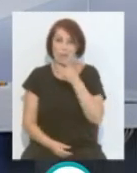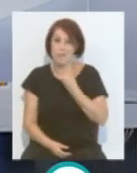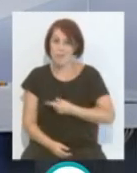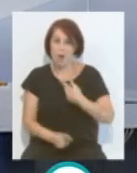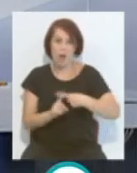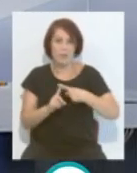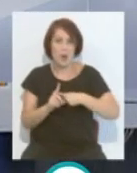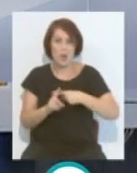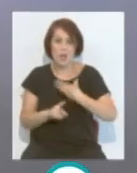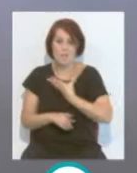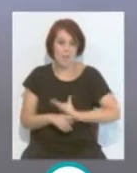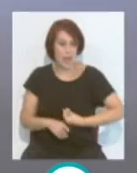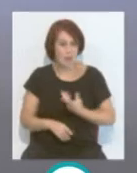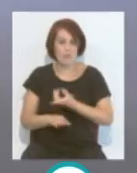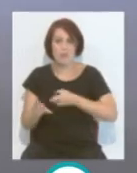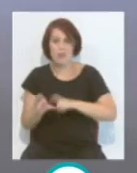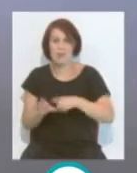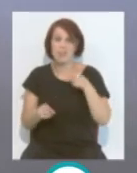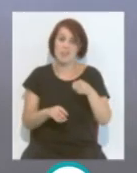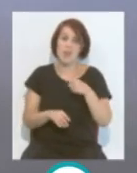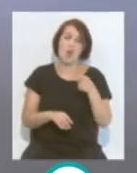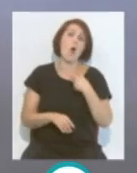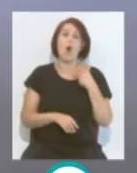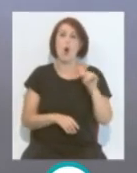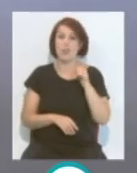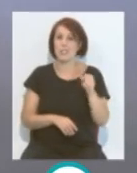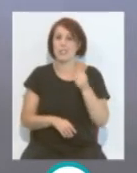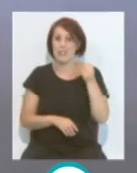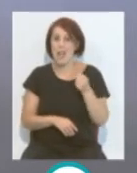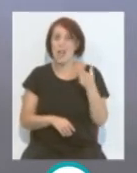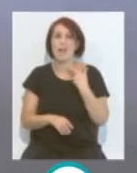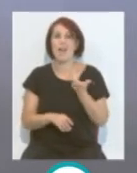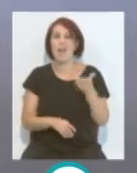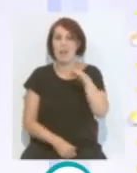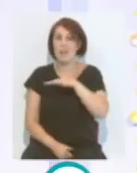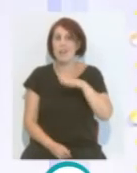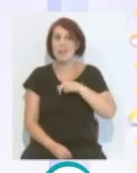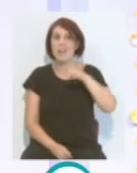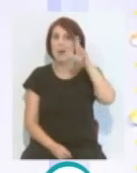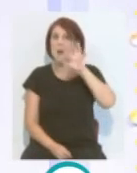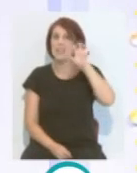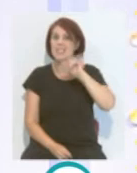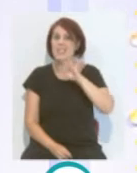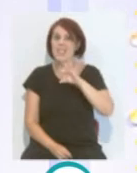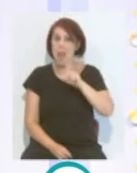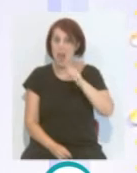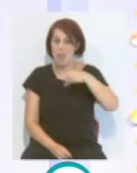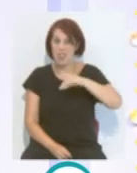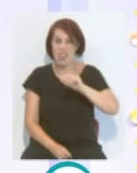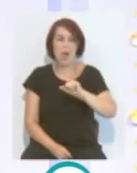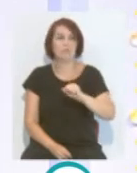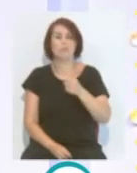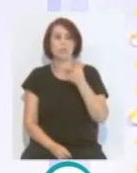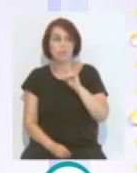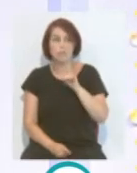en que está con UCAM. Joselito llegó a jugar con el Betia. Lechu lo tenemos jugando en Islandia. Sí, sí, la verdad es que esa camada fue bastante buena,